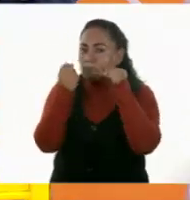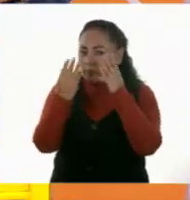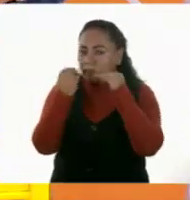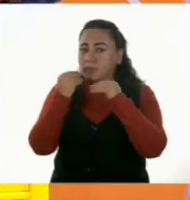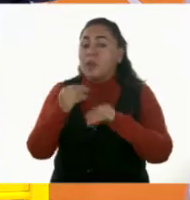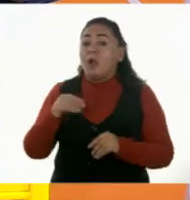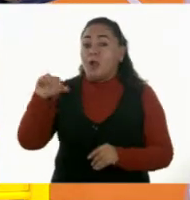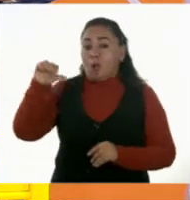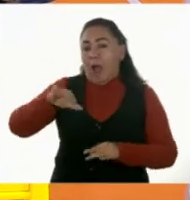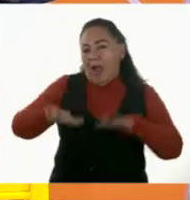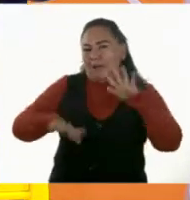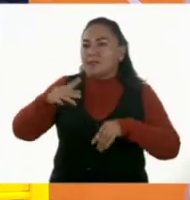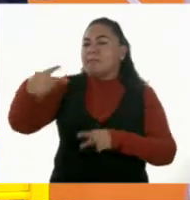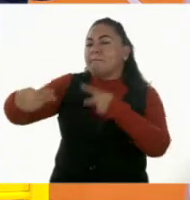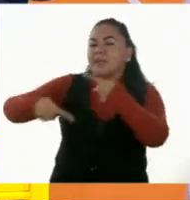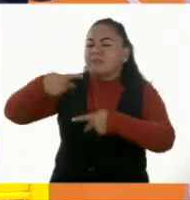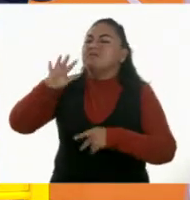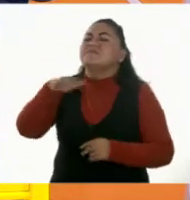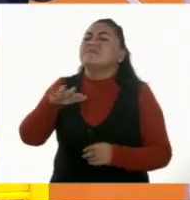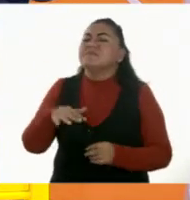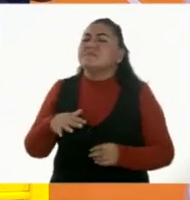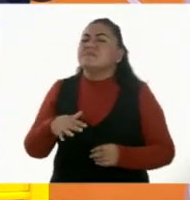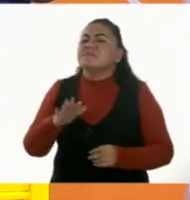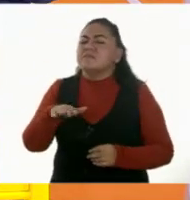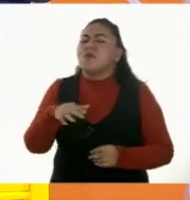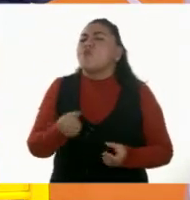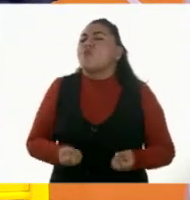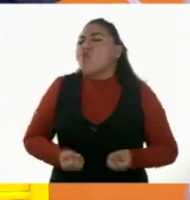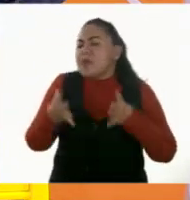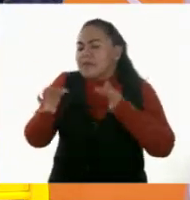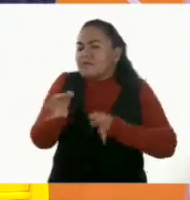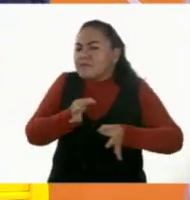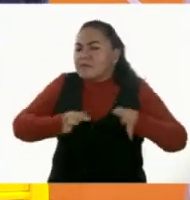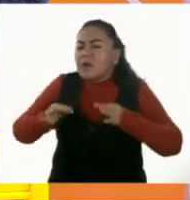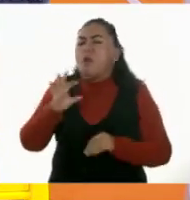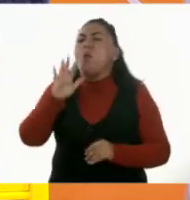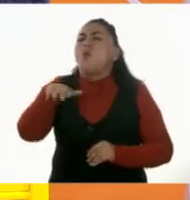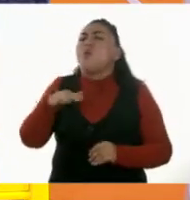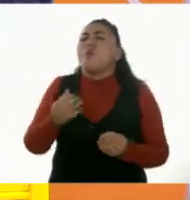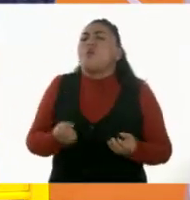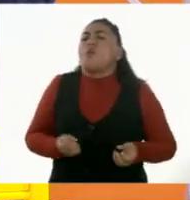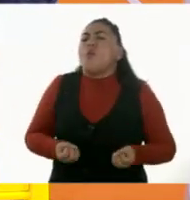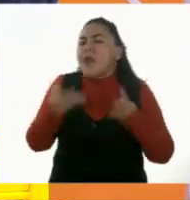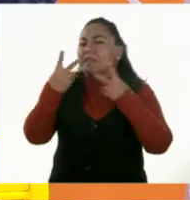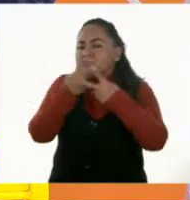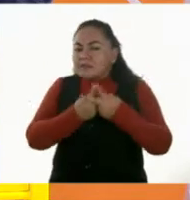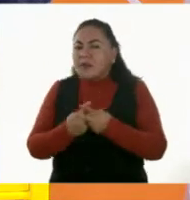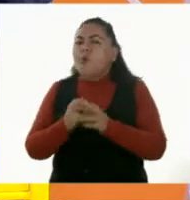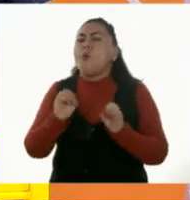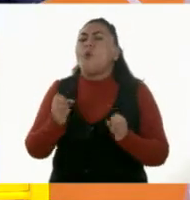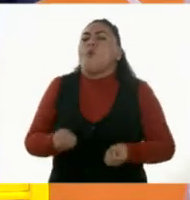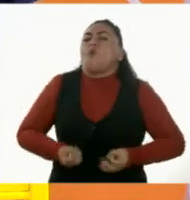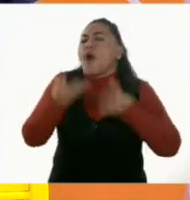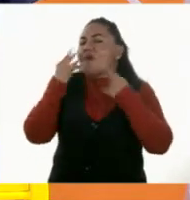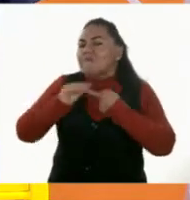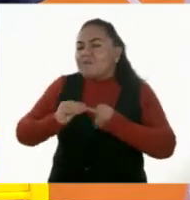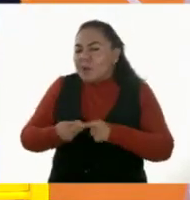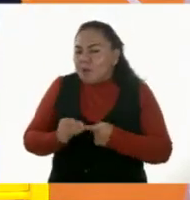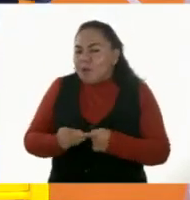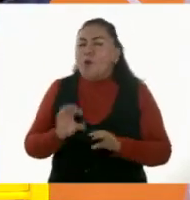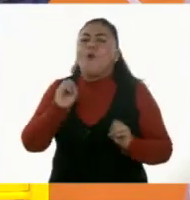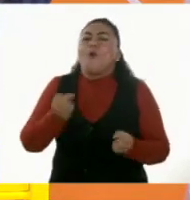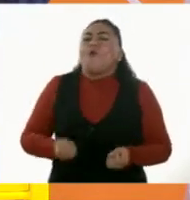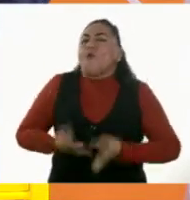en ocasiones nos preguntan, ¿cuántas fichitas o cuántas estrellitas o cuántos frijolitos